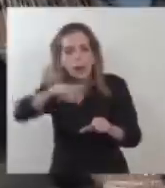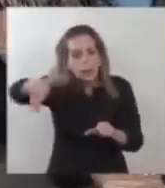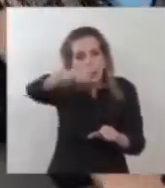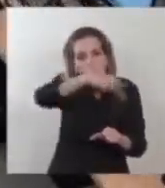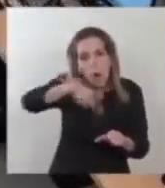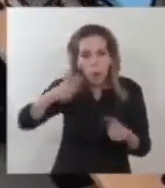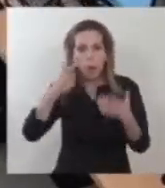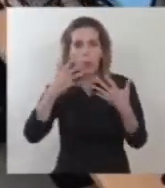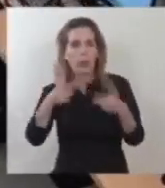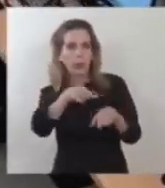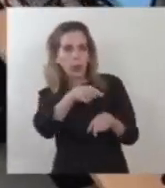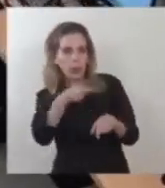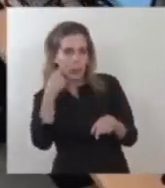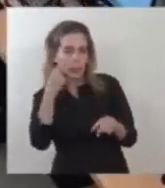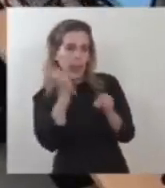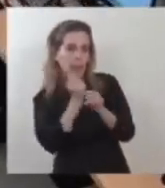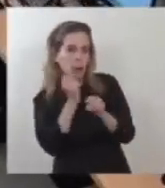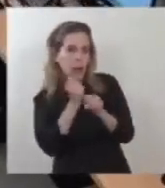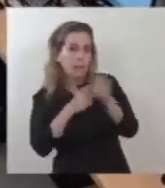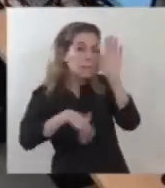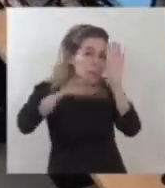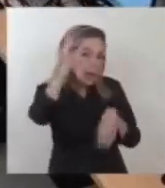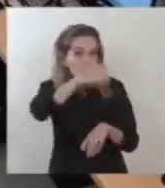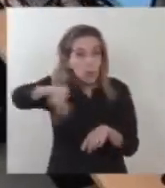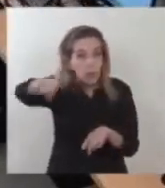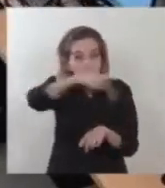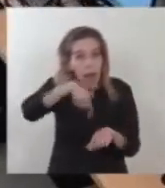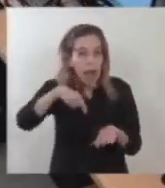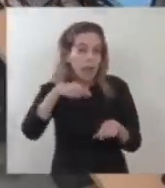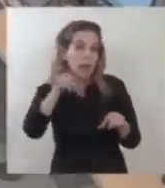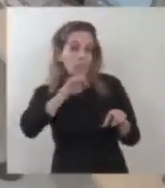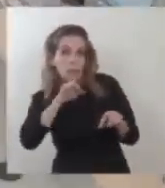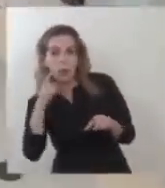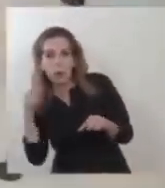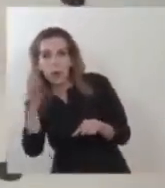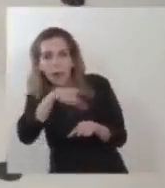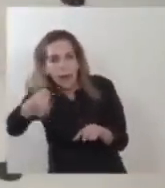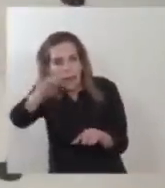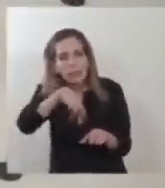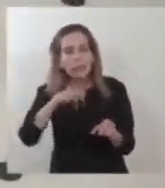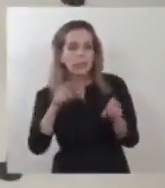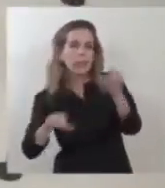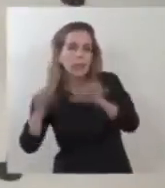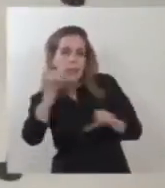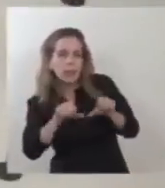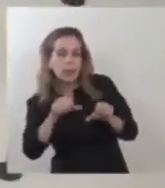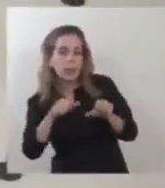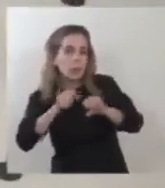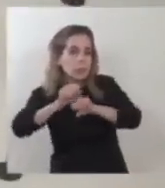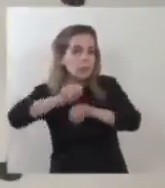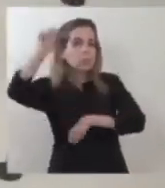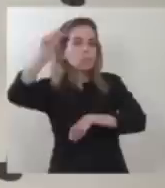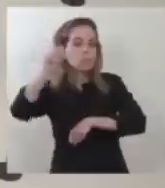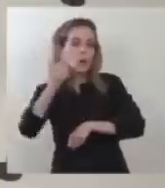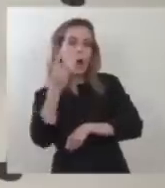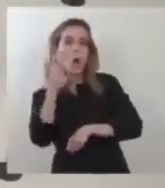mujeres, muchas de ellos, muchas de ellas, muchas de ellas salidas de la universidad pública.